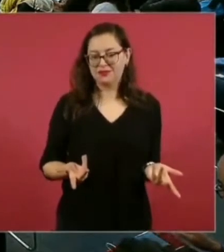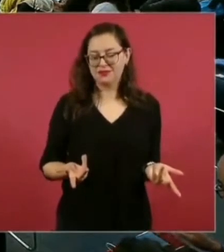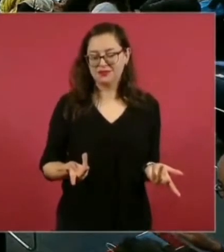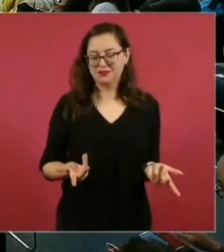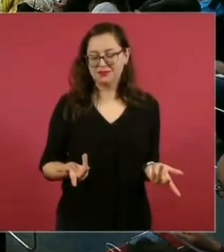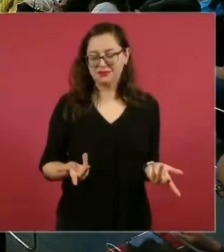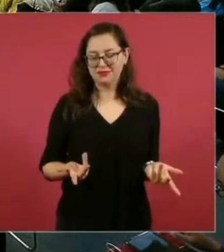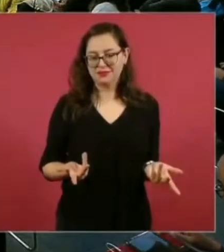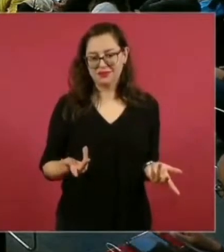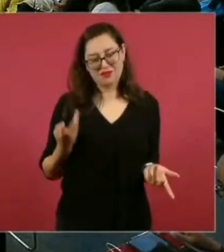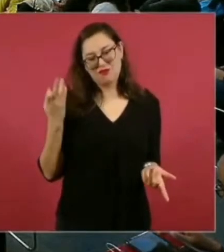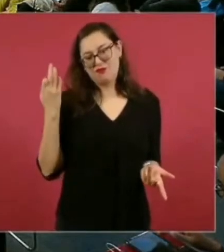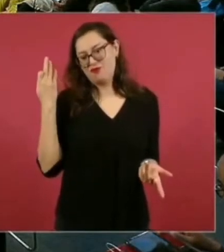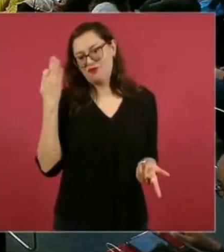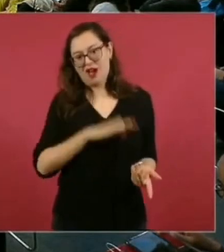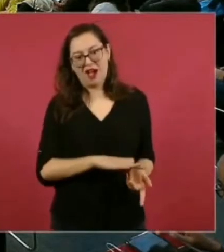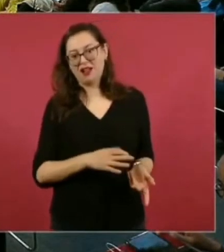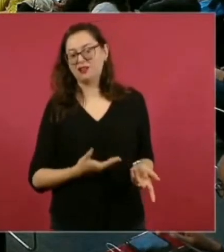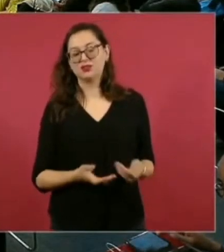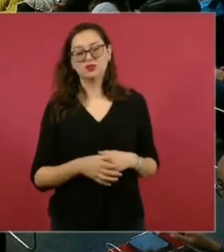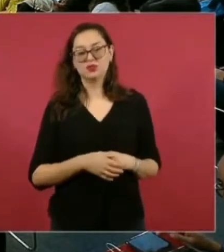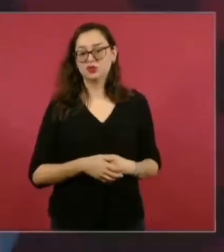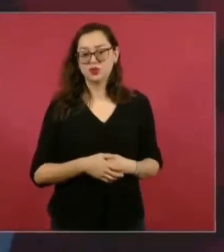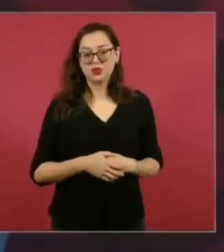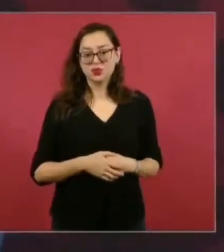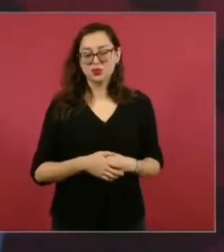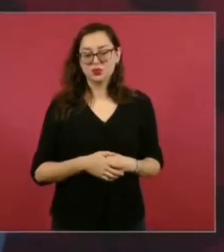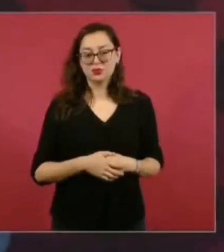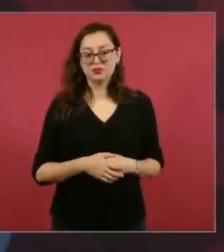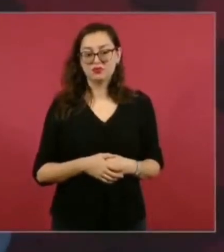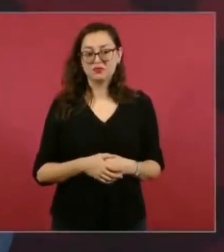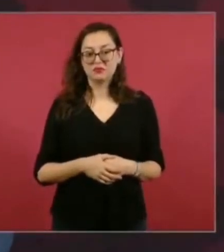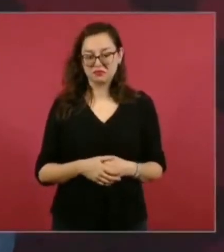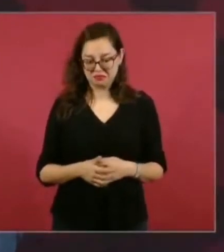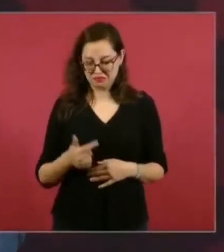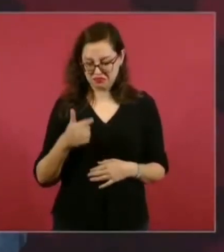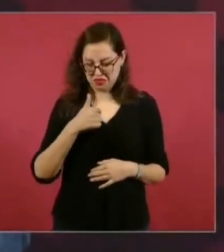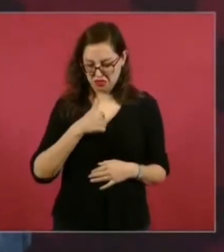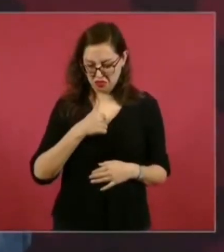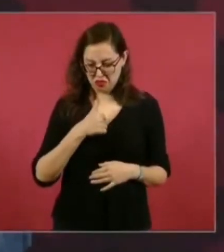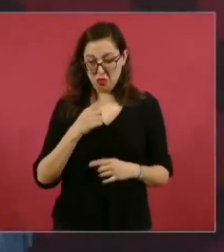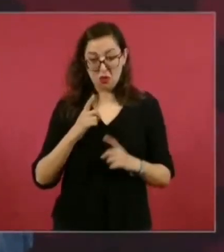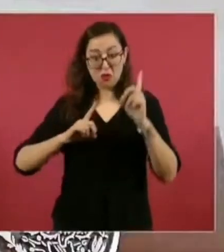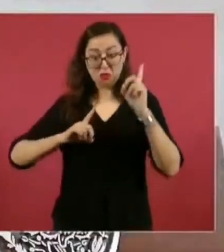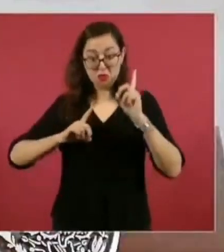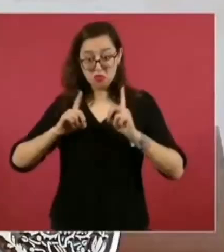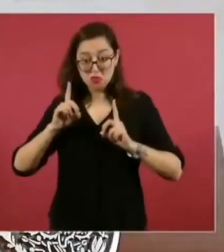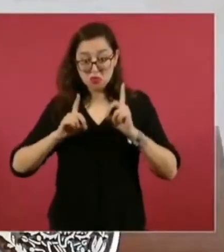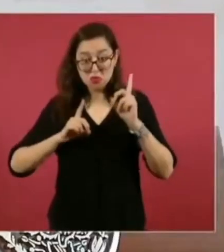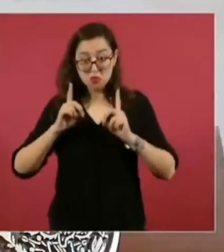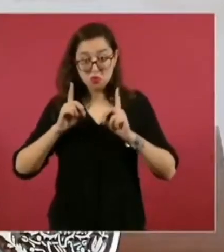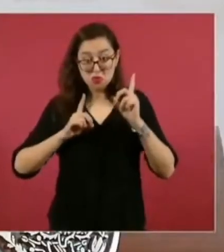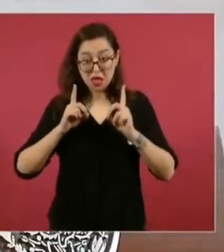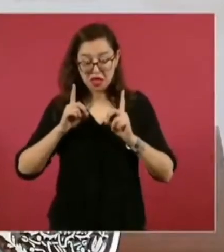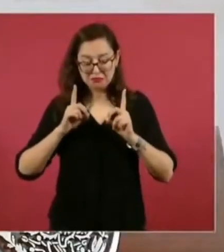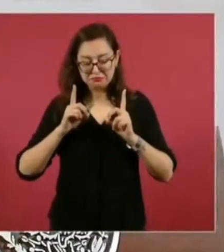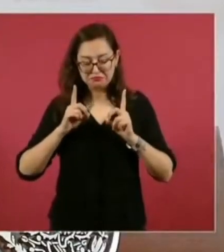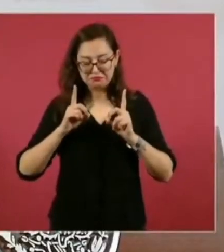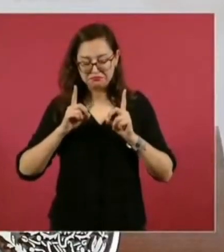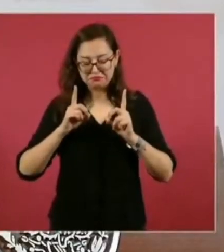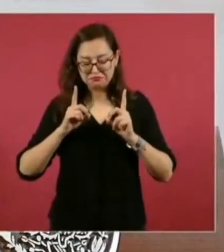Y no tengo la menor duda, me dejo de llamar a Andrés Manuel, que el que hace esto